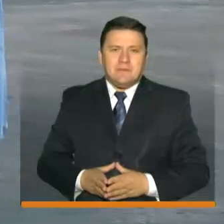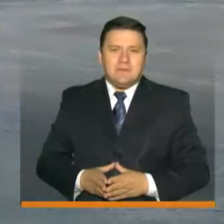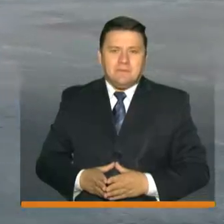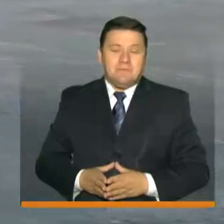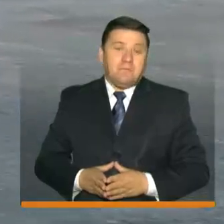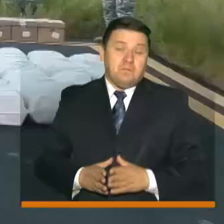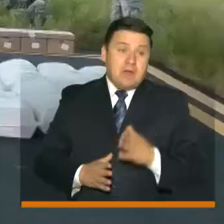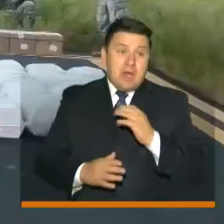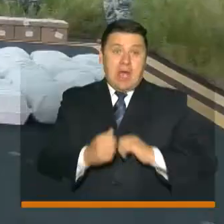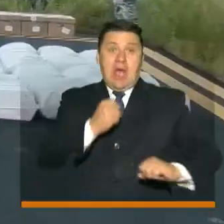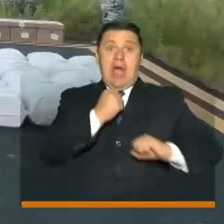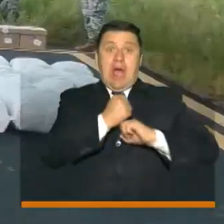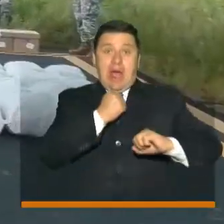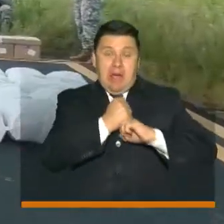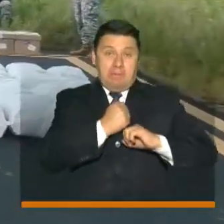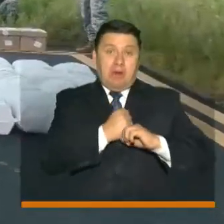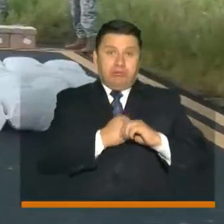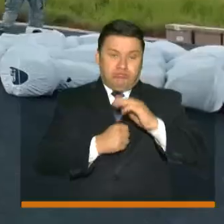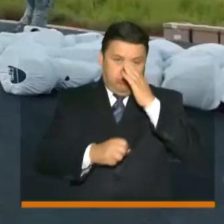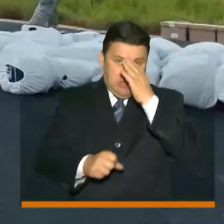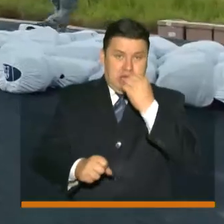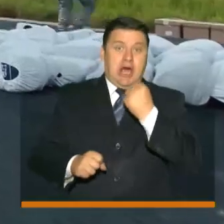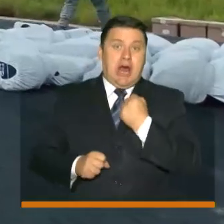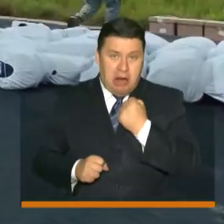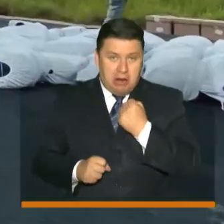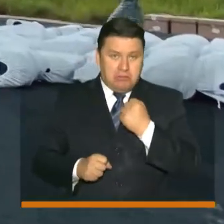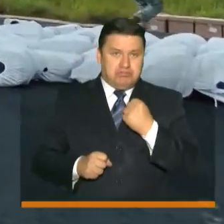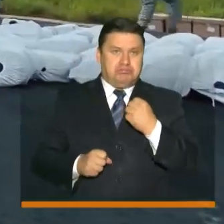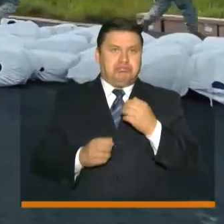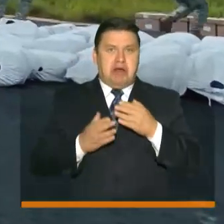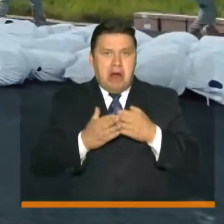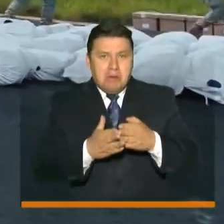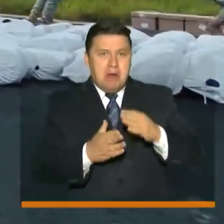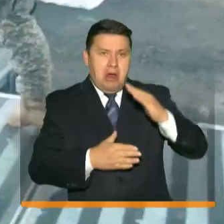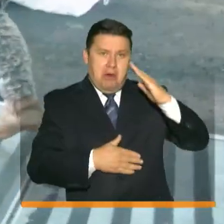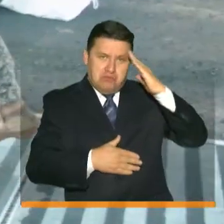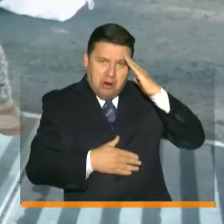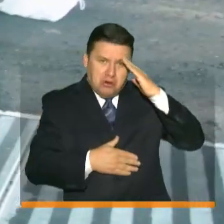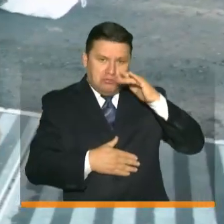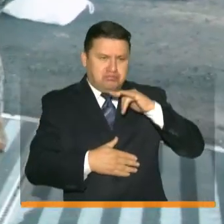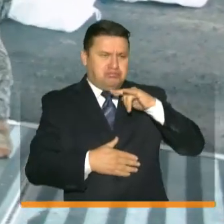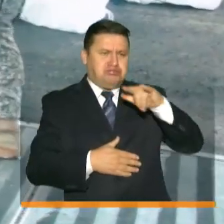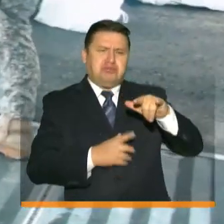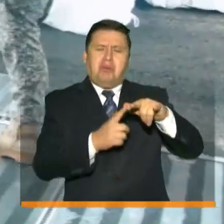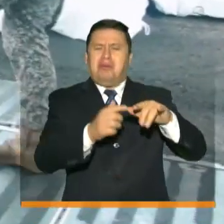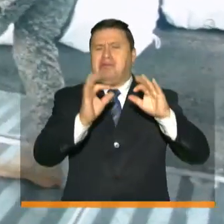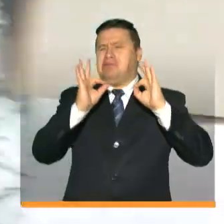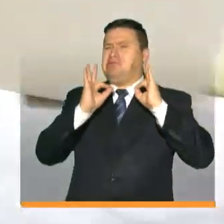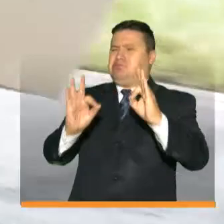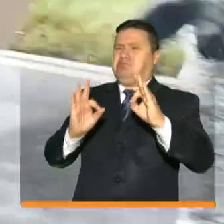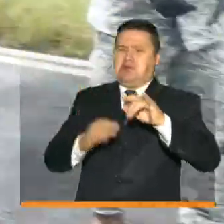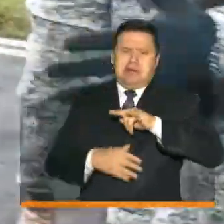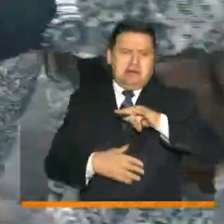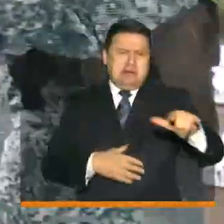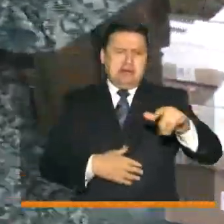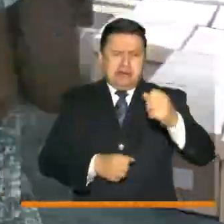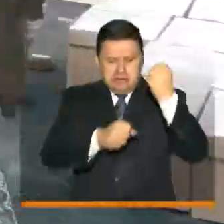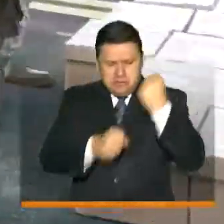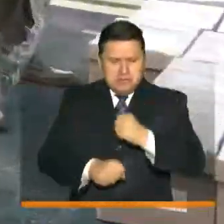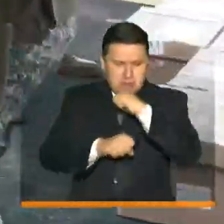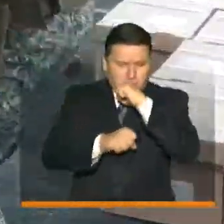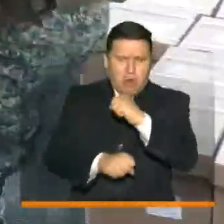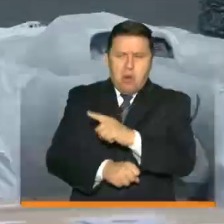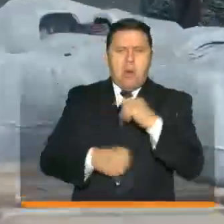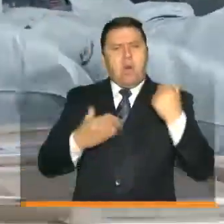Y el apoyo que hemos recibido, el Ejército Nacional, la Armada, la Policía, ha sido extraordinario. El patriotismo en